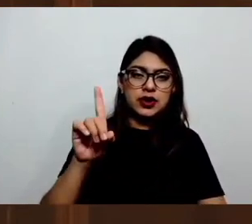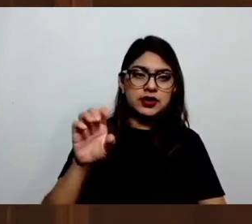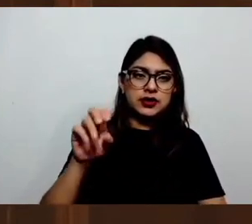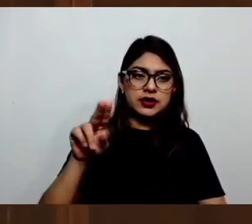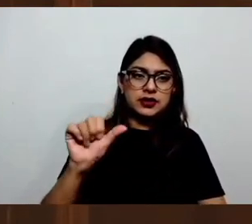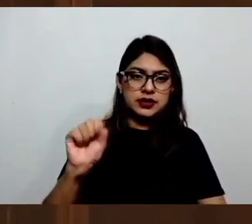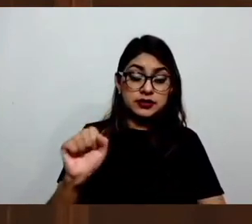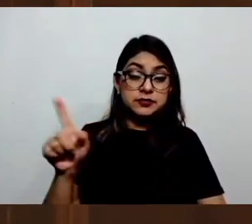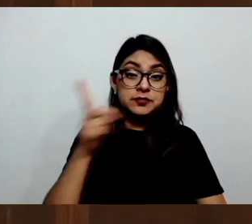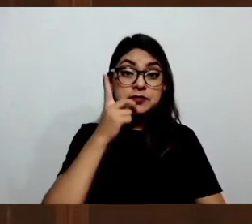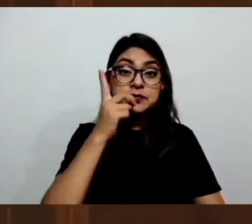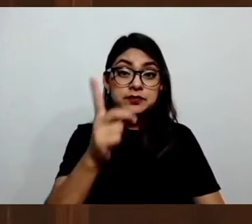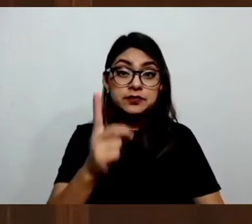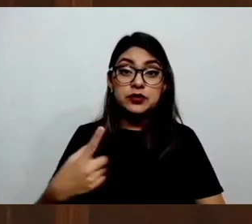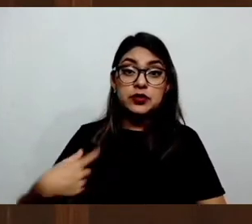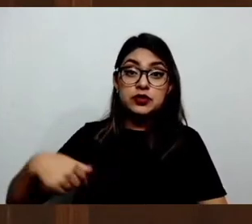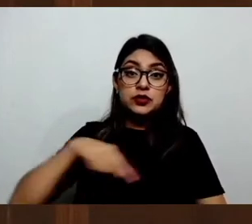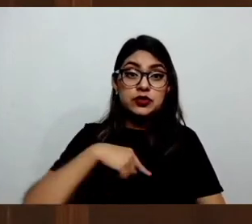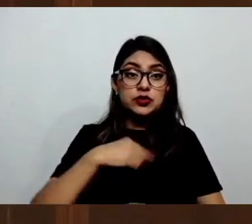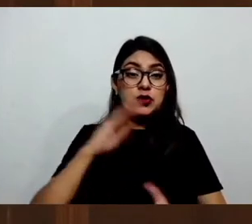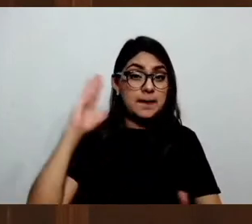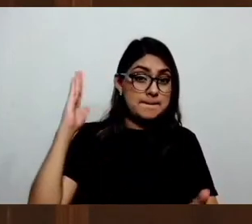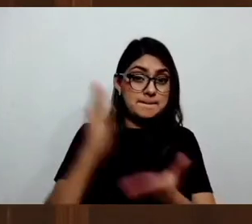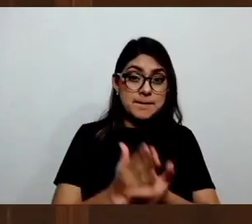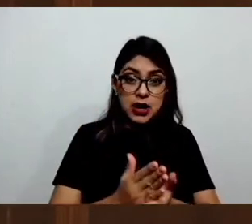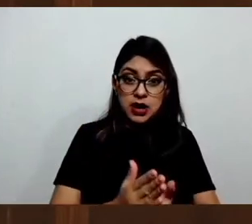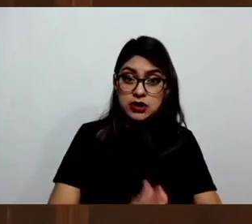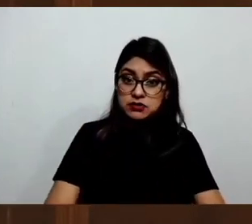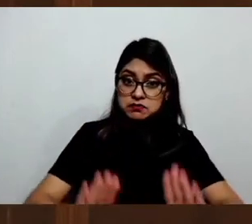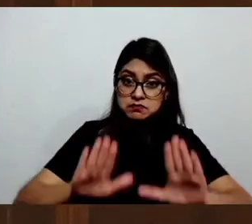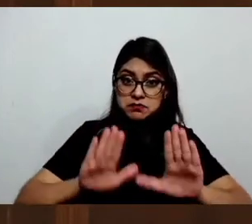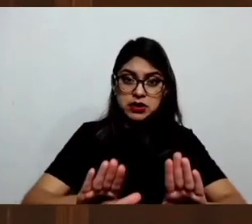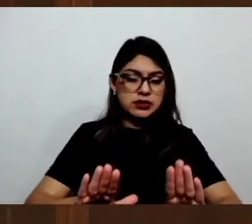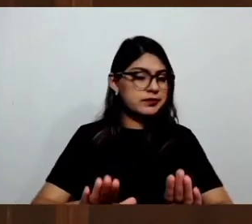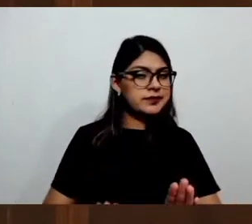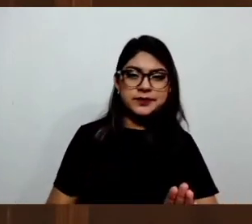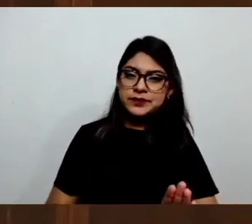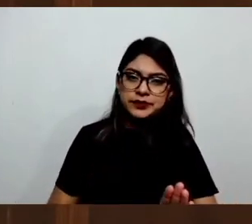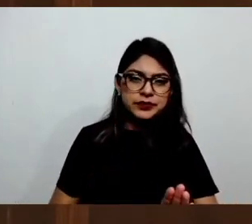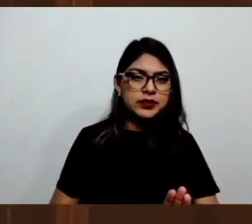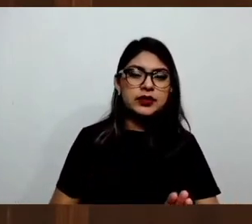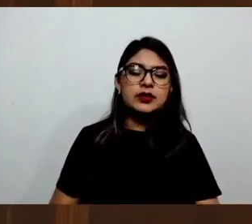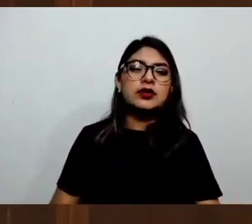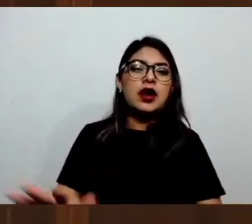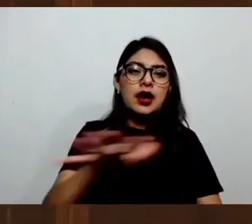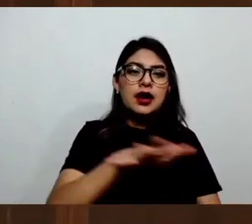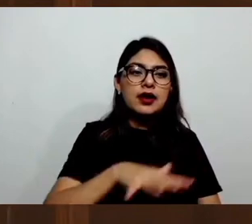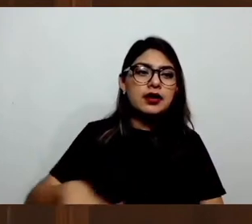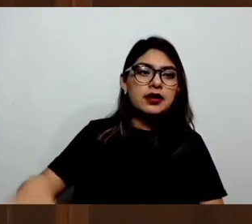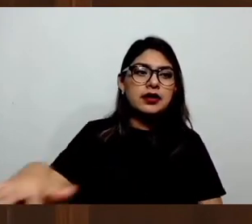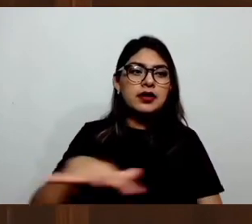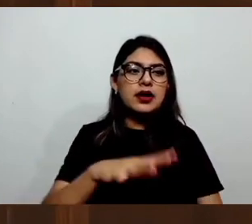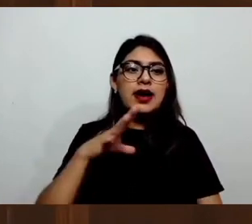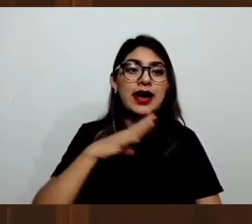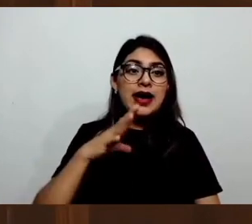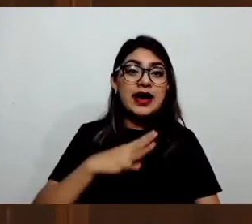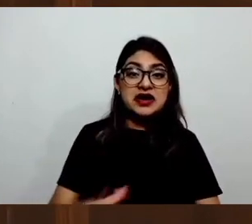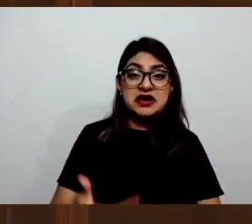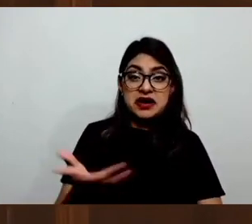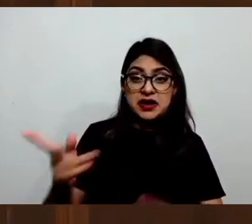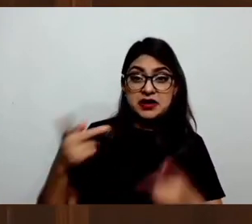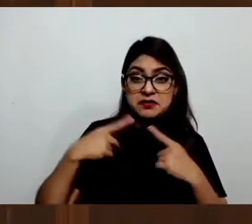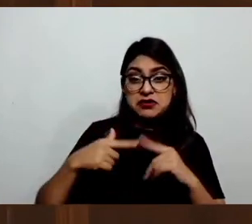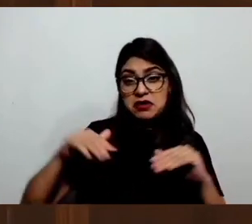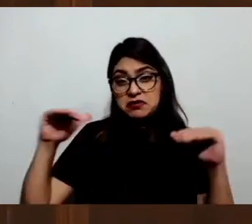en nuestro afán, en nuestro esfuerzo, mientras se siga jodiendo a los jodidos, como lo dijo